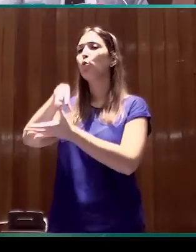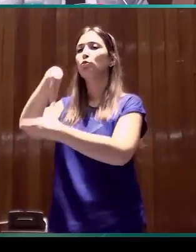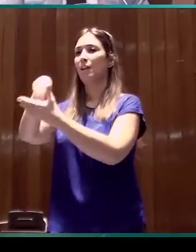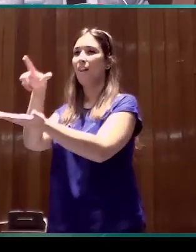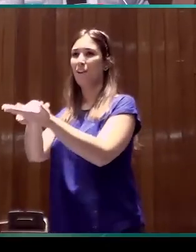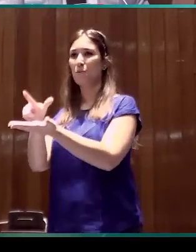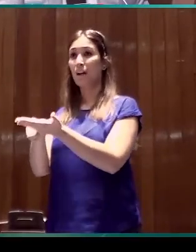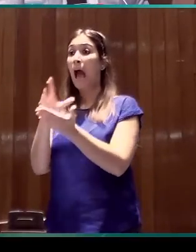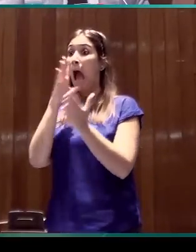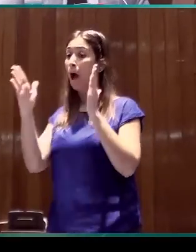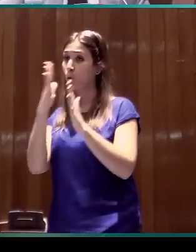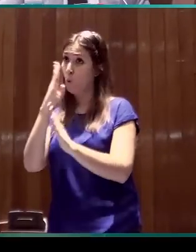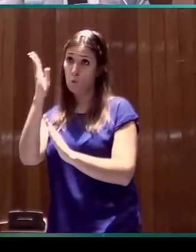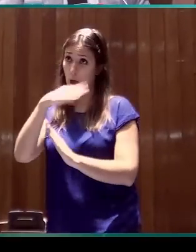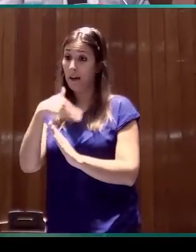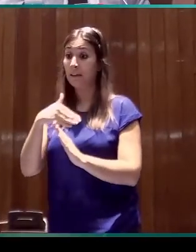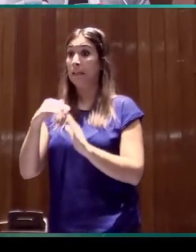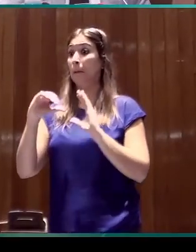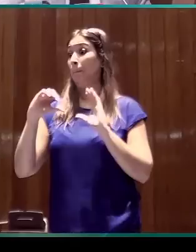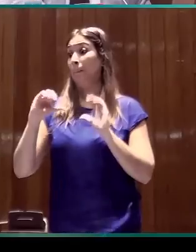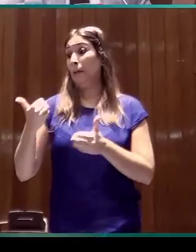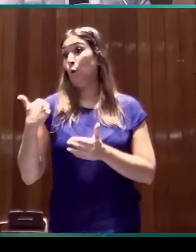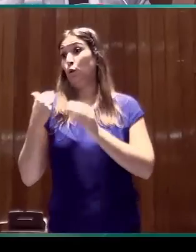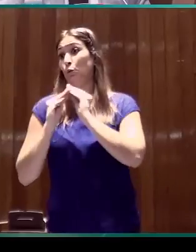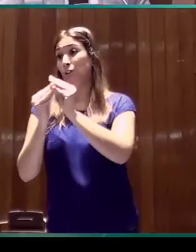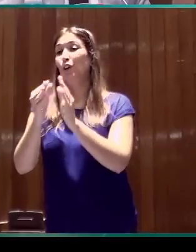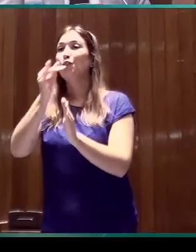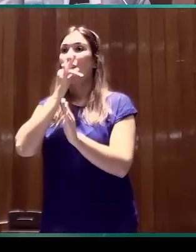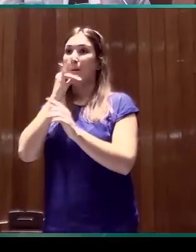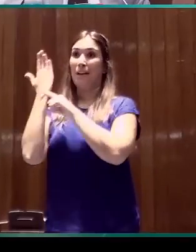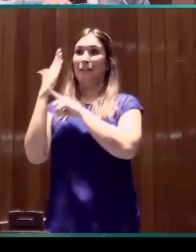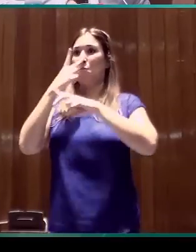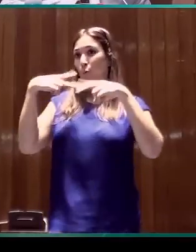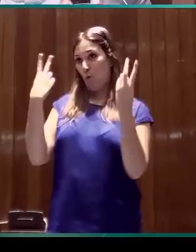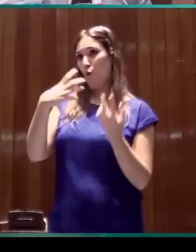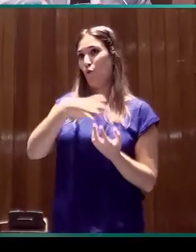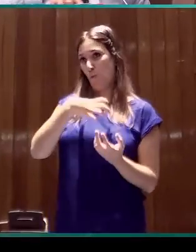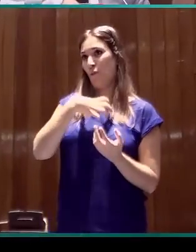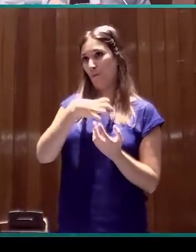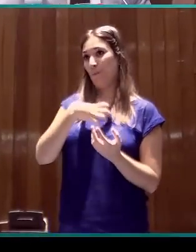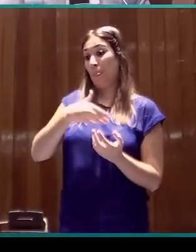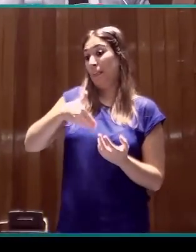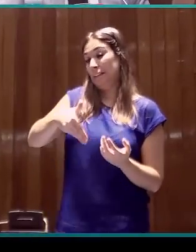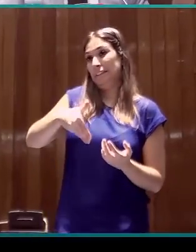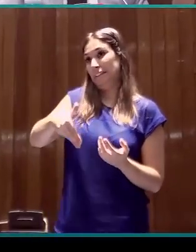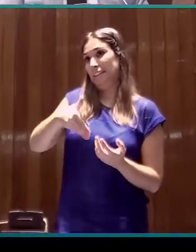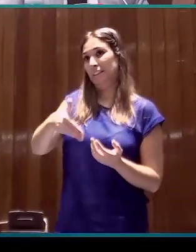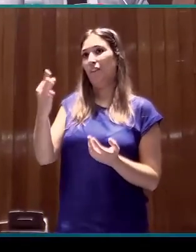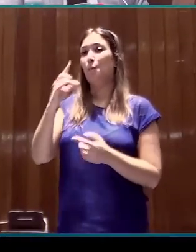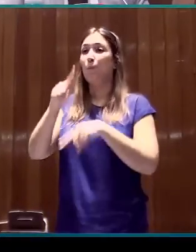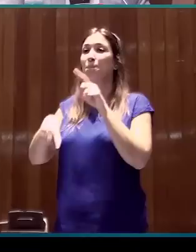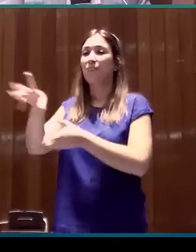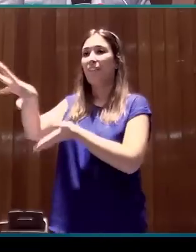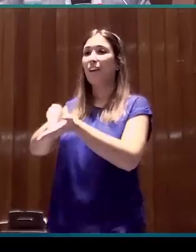que no existe en este momento y que hemos empezado a crear. Por lo tanto, no es tan disponible y tenemos que basarnos en datos